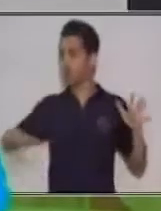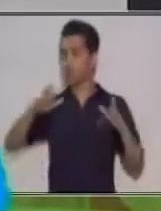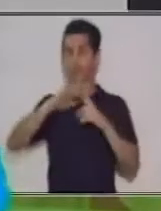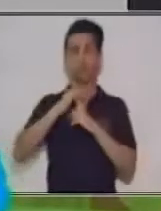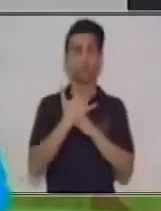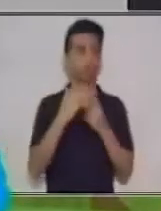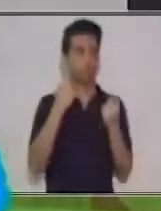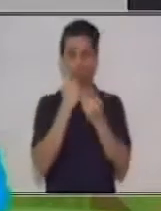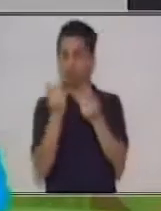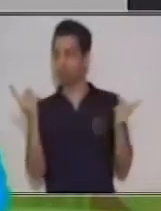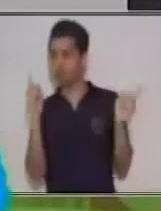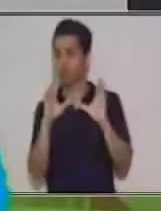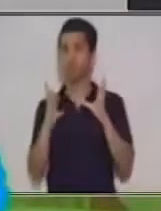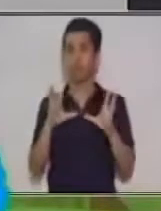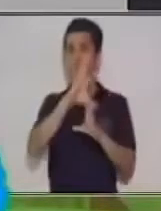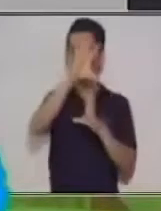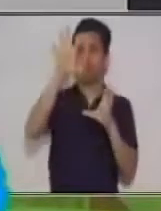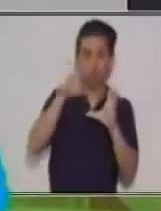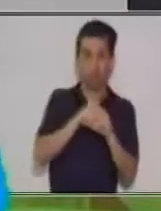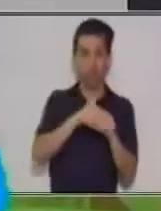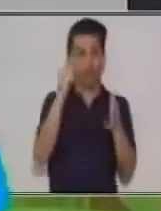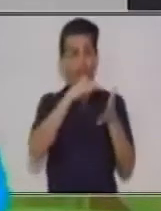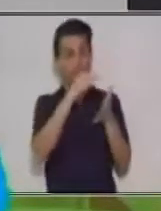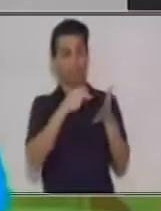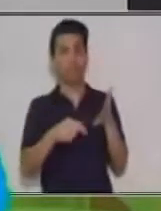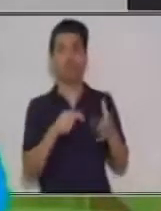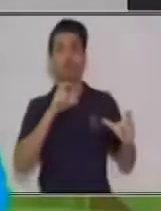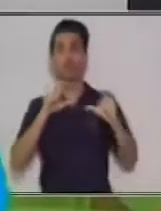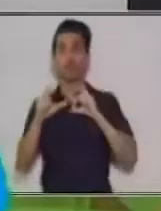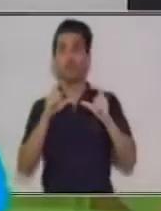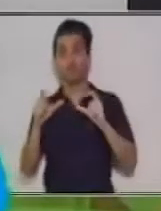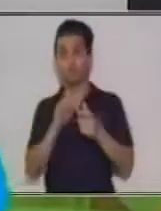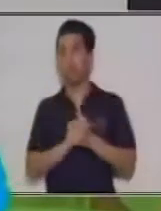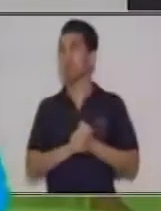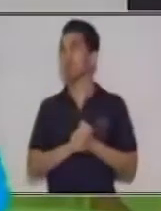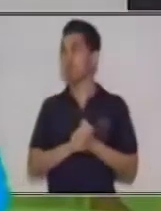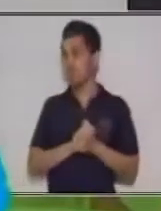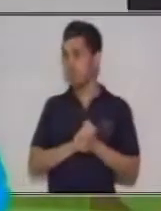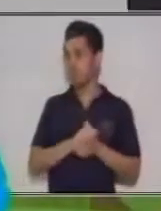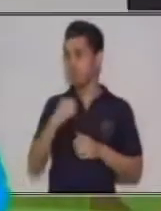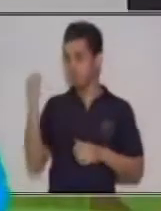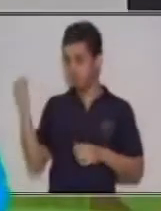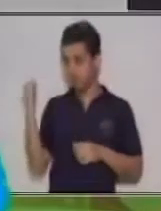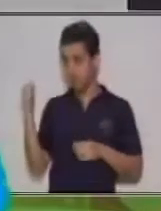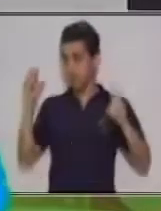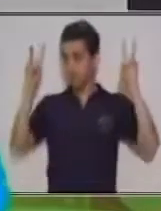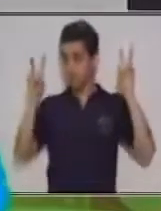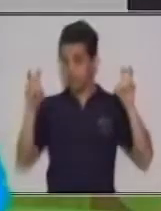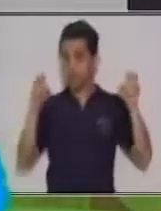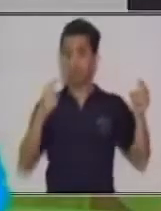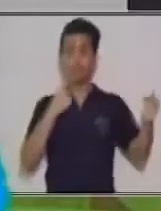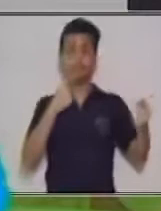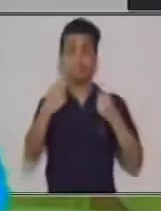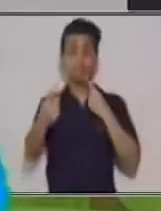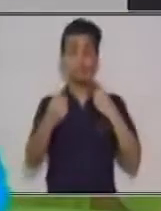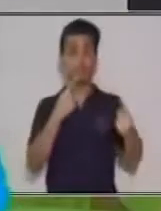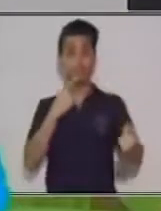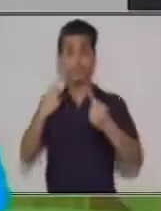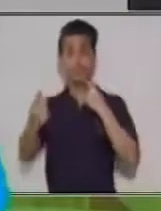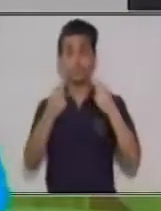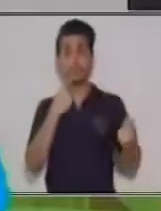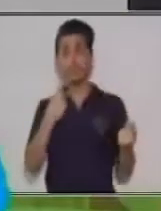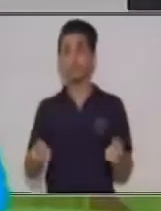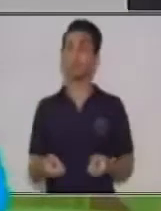usted ya está recordando los elementos de la comunicación. Durante el elemento del discurso, vamos a recordar